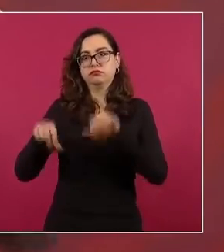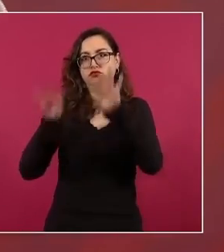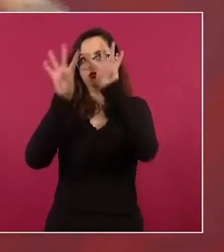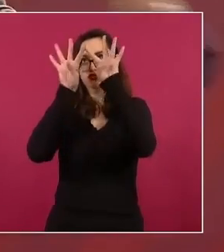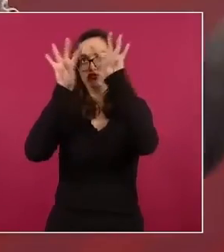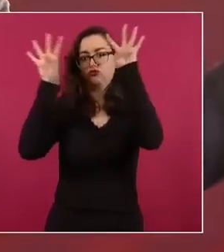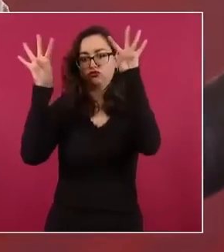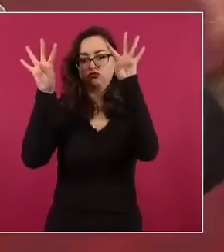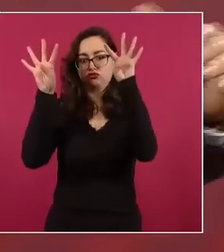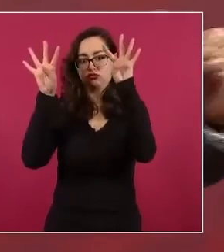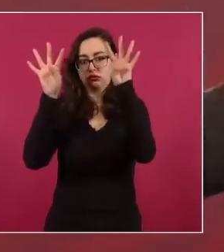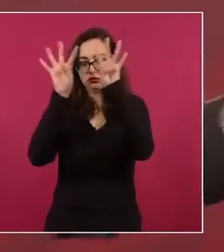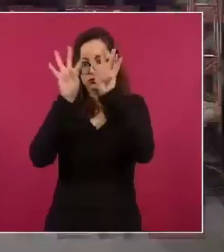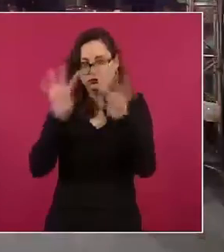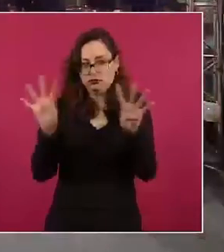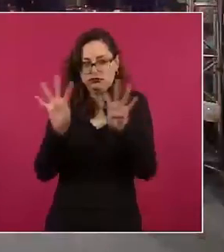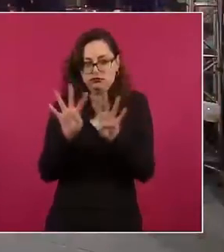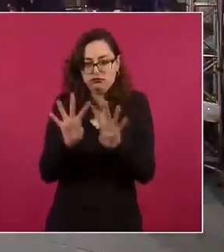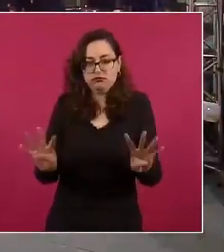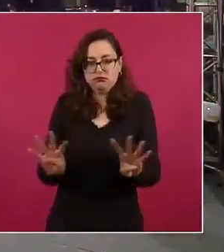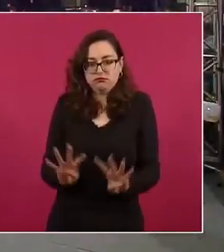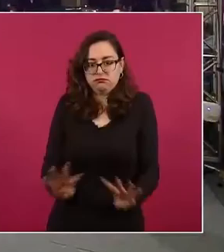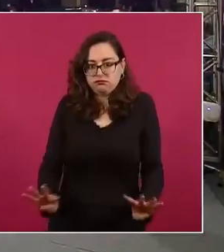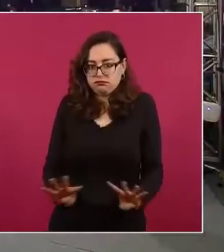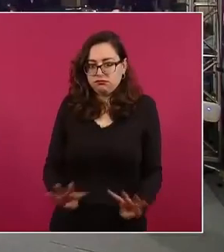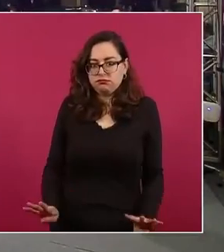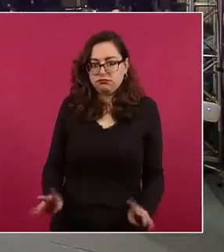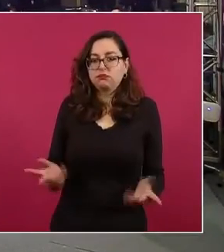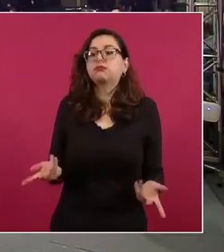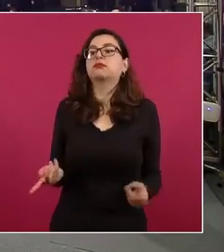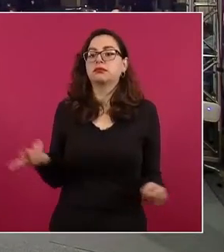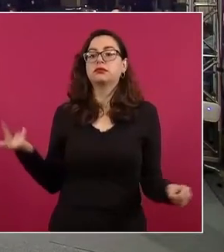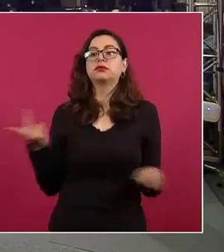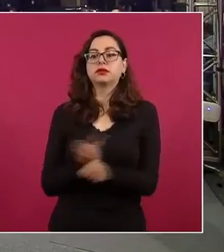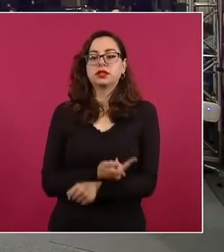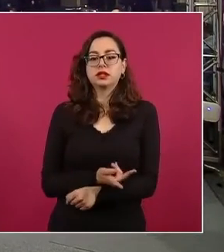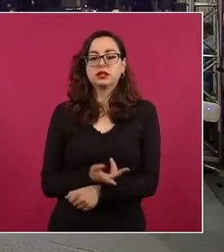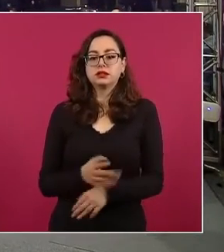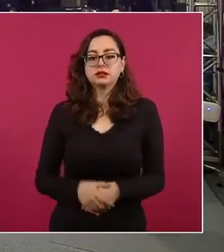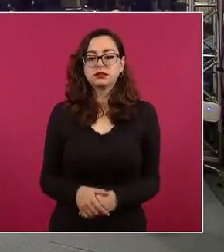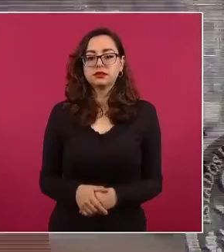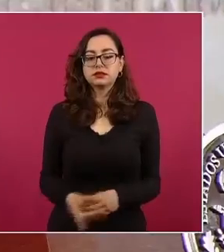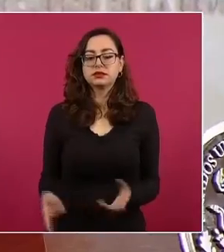Pero ¿y qué pasa en la vida diaria?